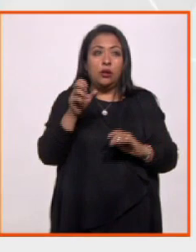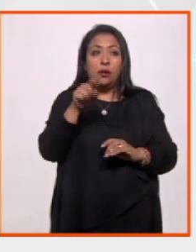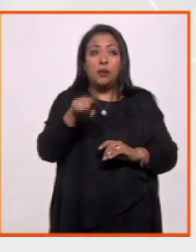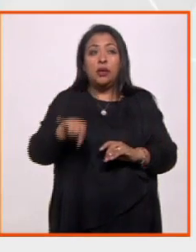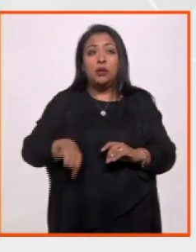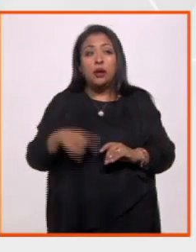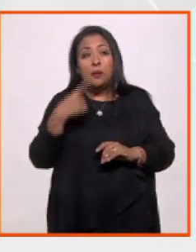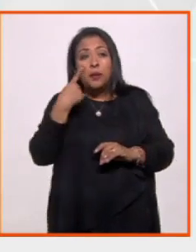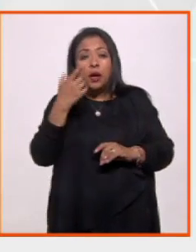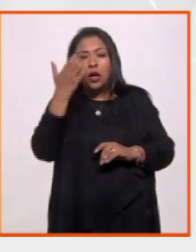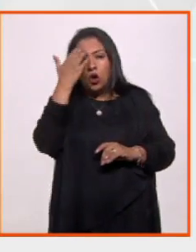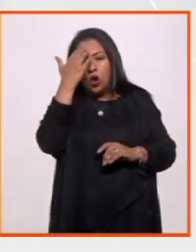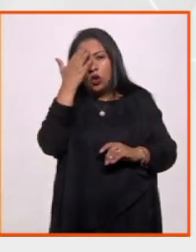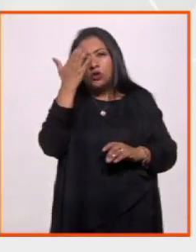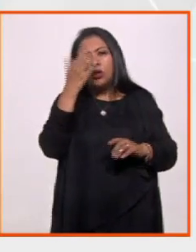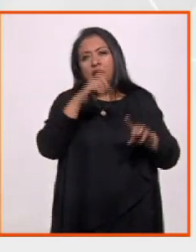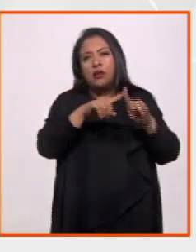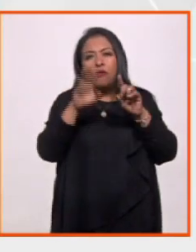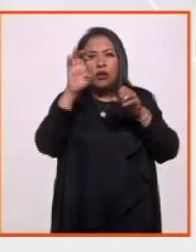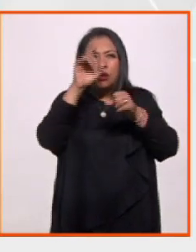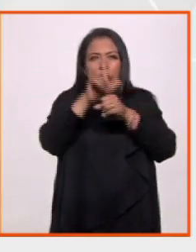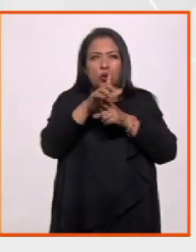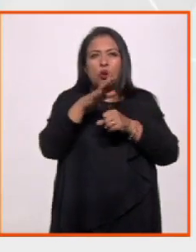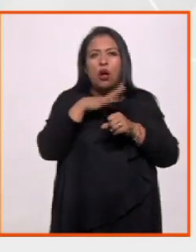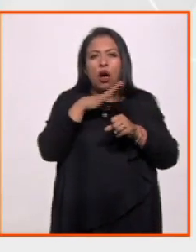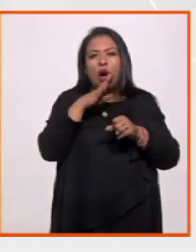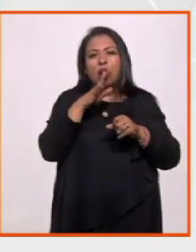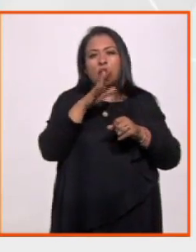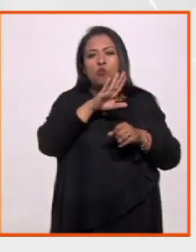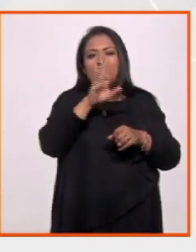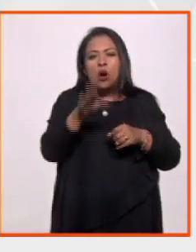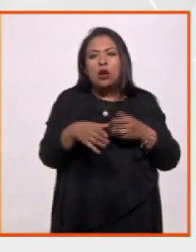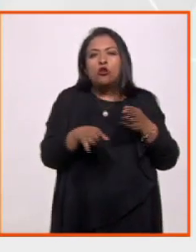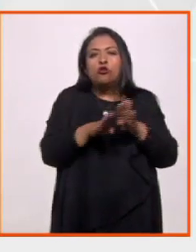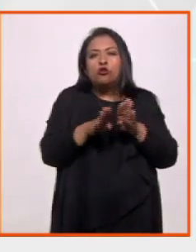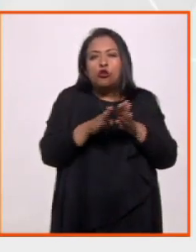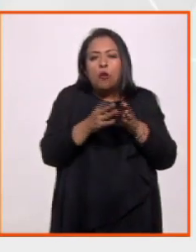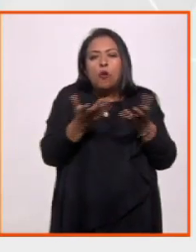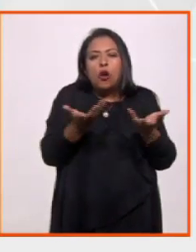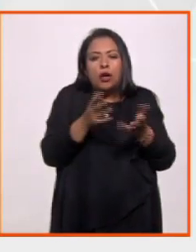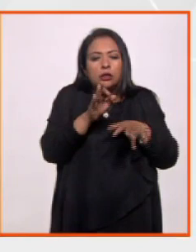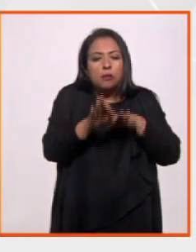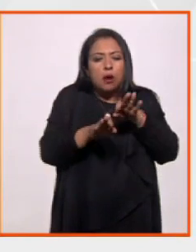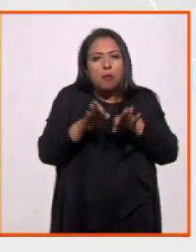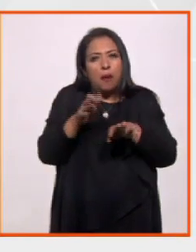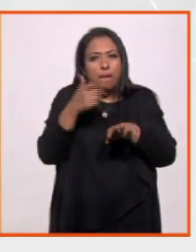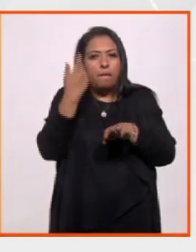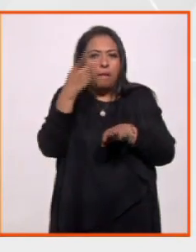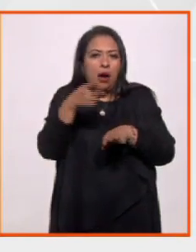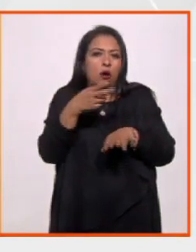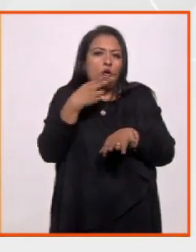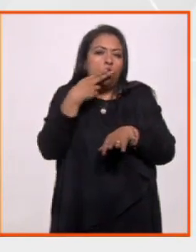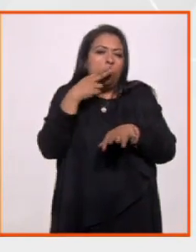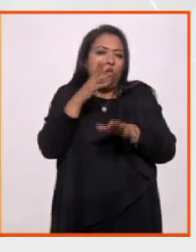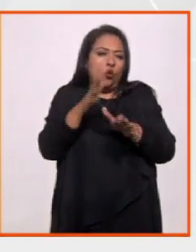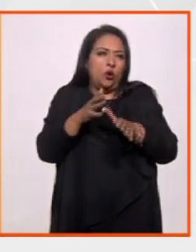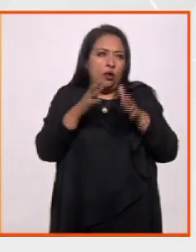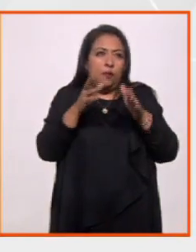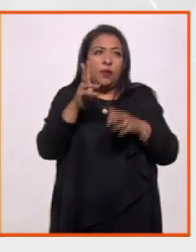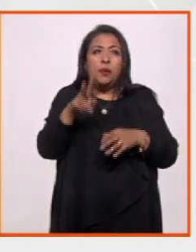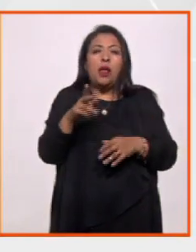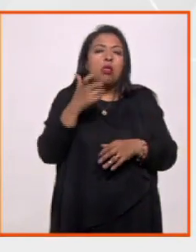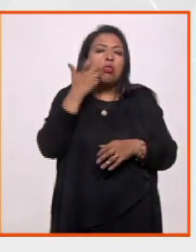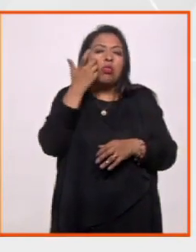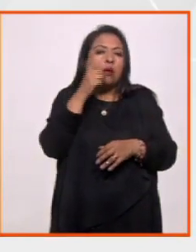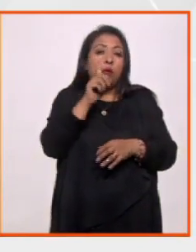conocer cómo las diferentes culturas le daban este tratamiento a sus muertos y la intención de conservarlos. Bueno, a veces era no la